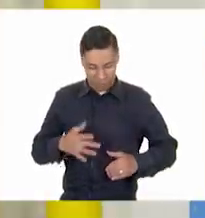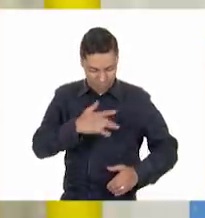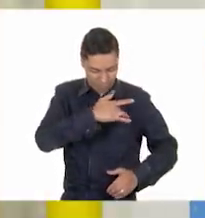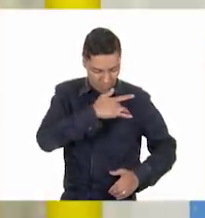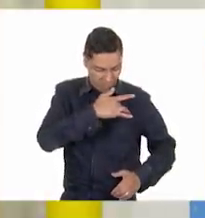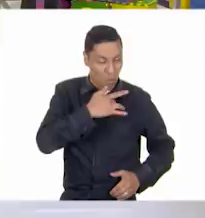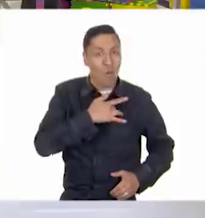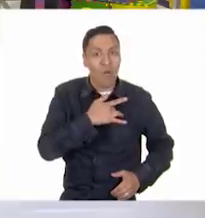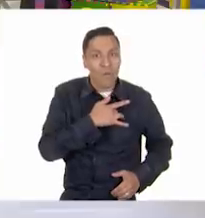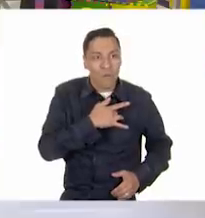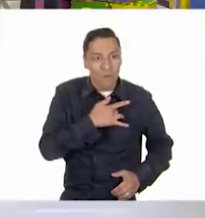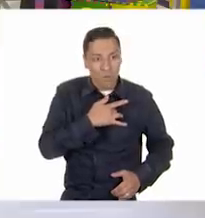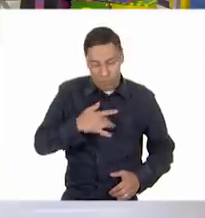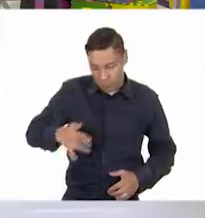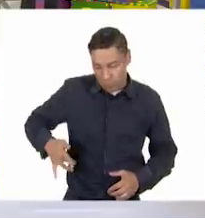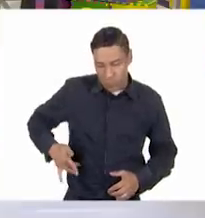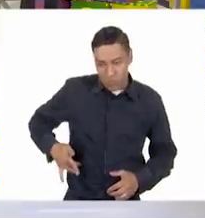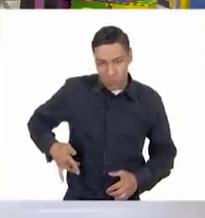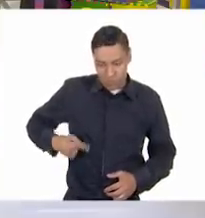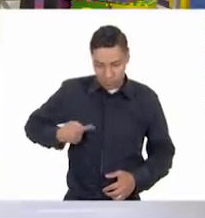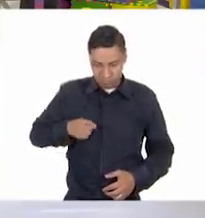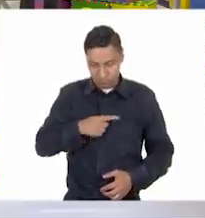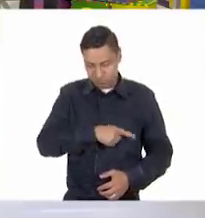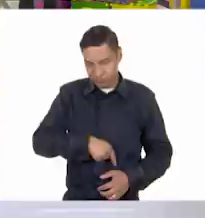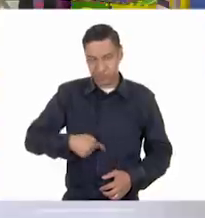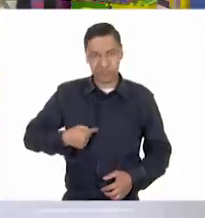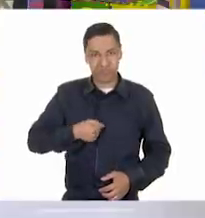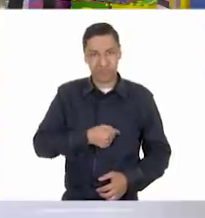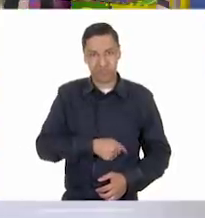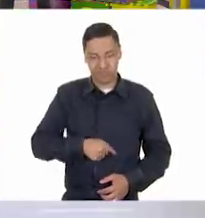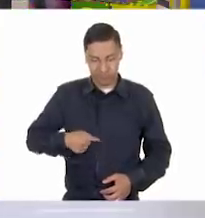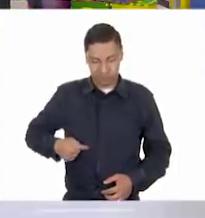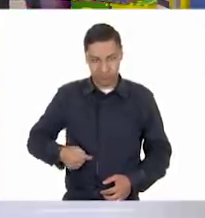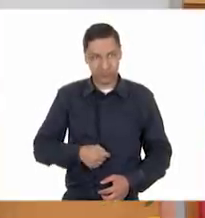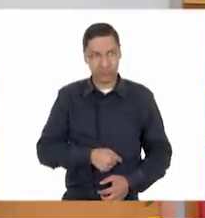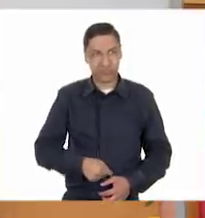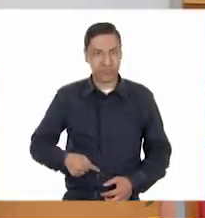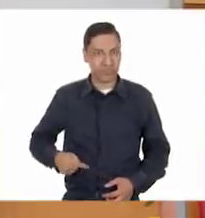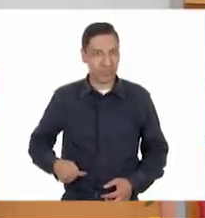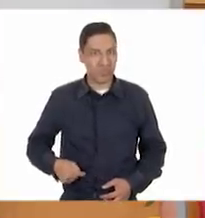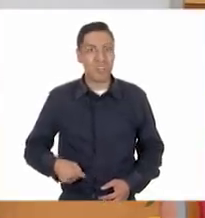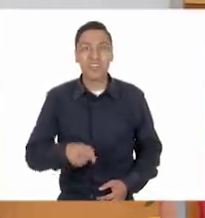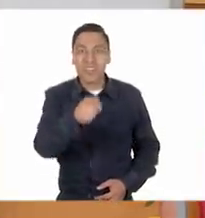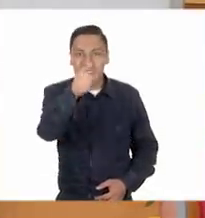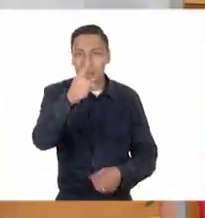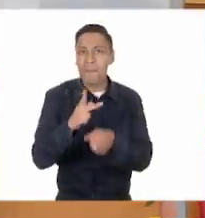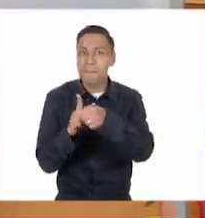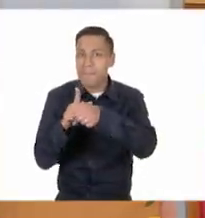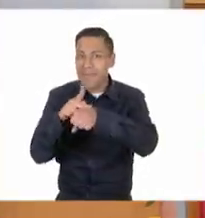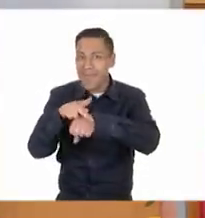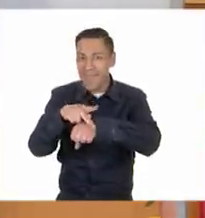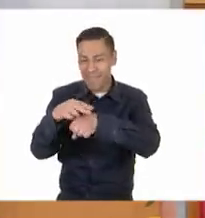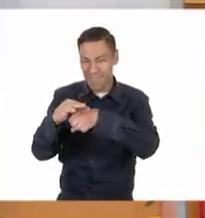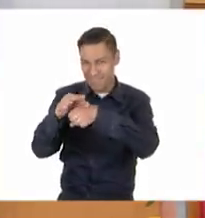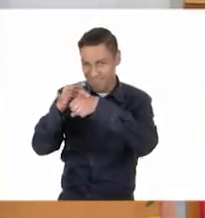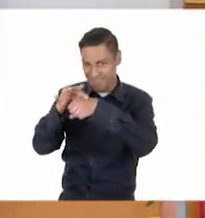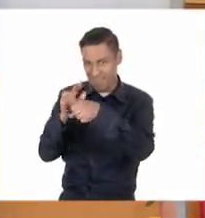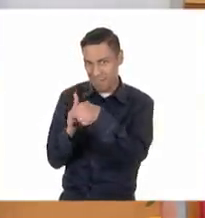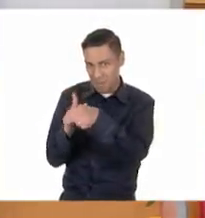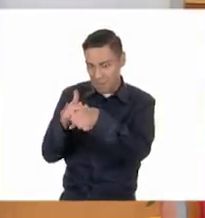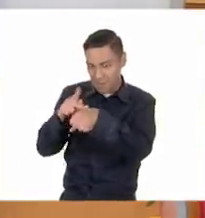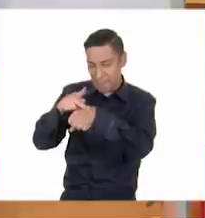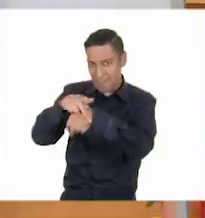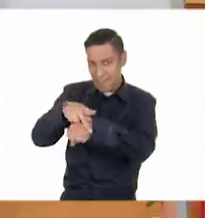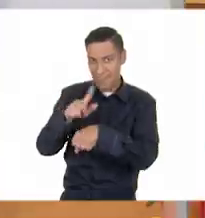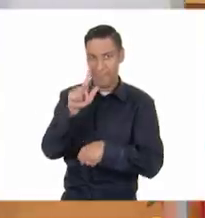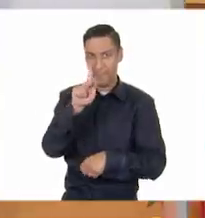Ah, muy bien, sí. Los órganos. Los órganos. ¿Cómo? La piel. La piel. La piel. También dijo